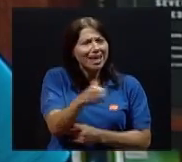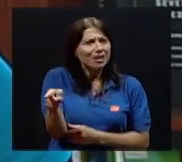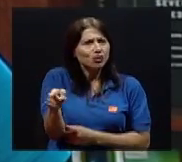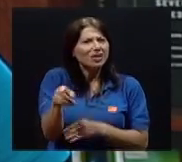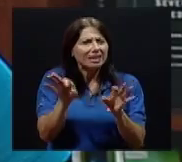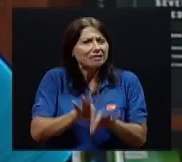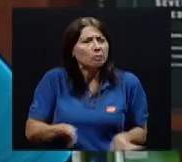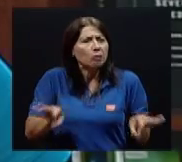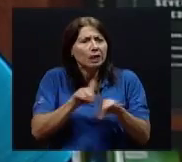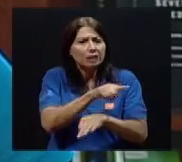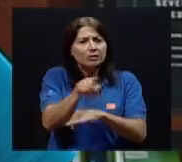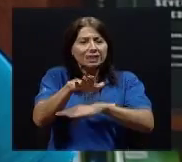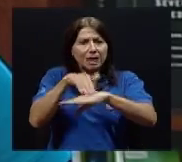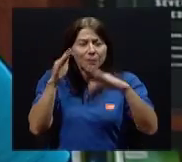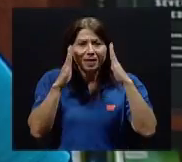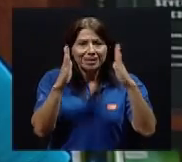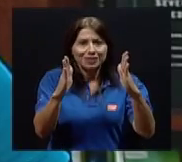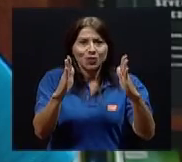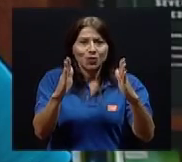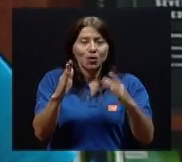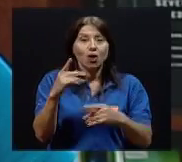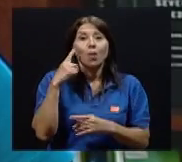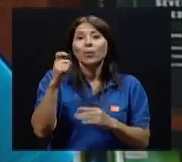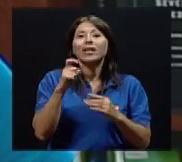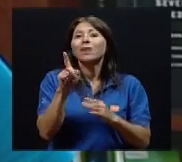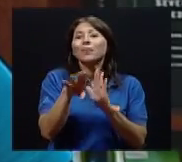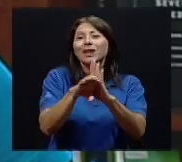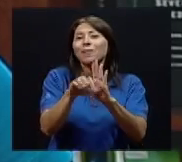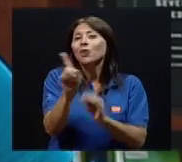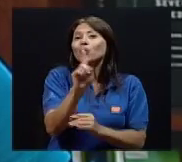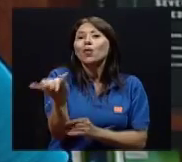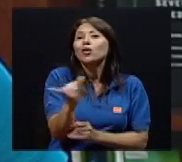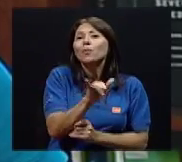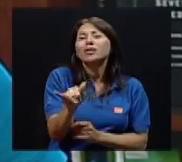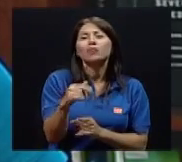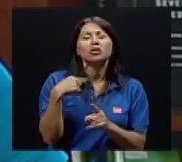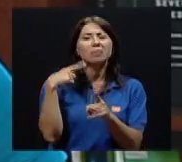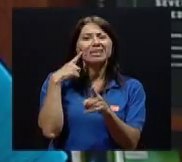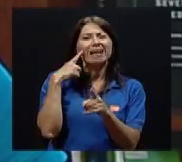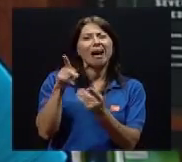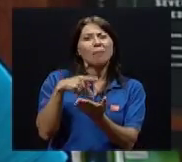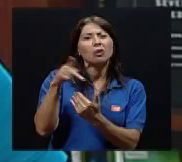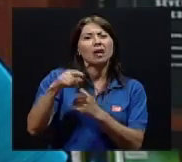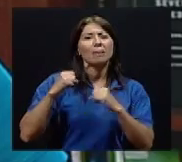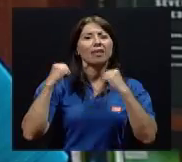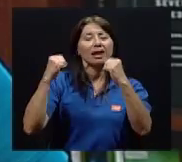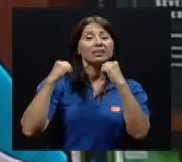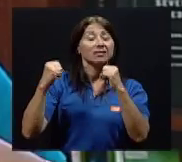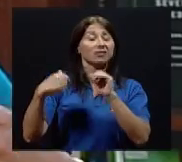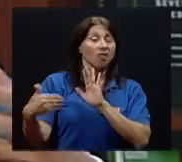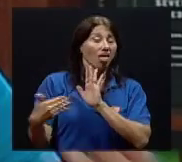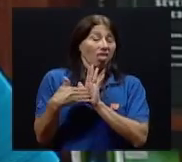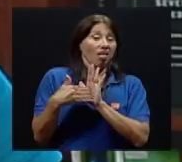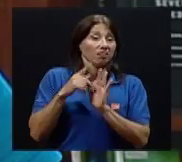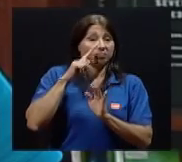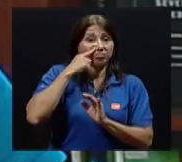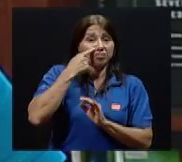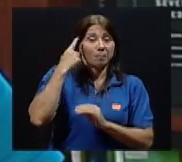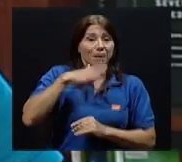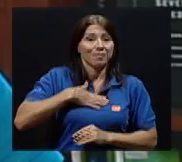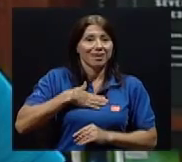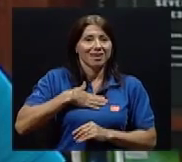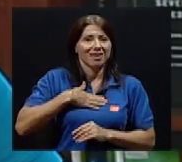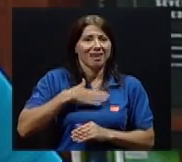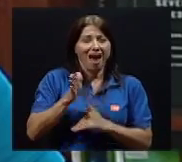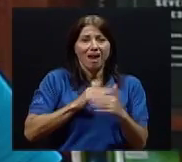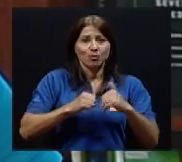ellos les llame la atención, porque la adherencia también es muy importante, ¿verdad? No es lo mismo que yo empiece a ver un programa de ejercicio que va a ser un fastidio para